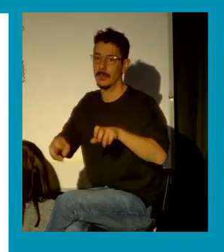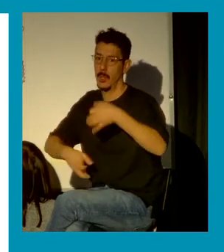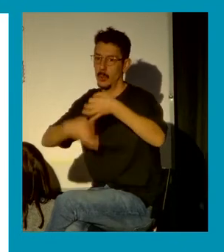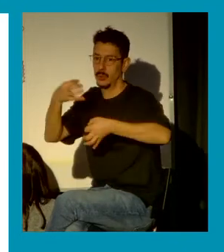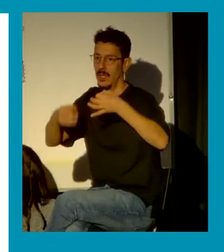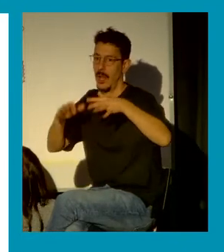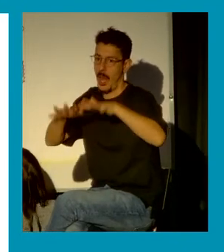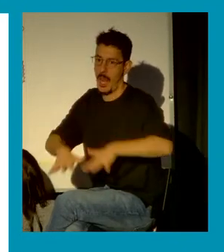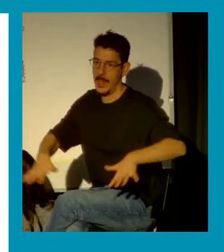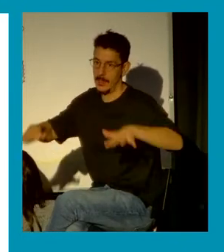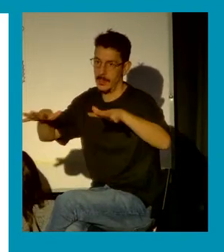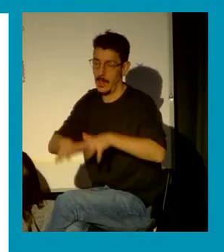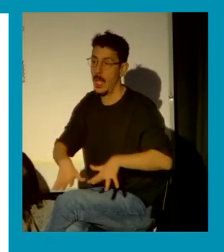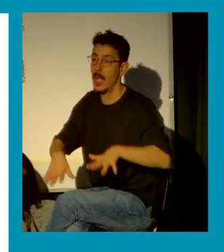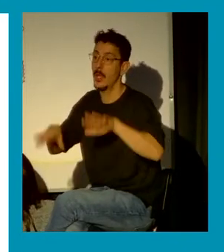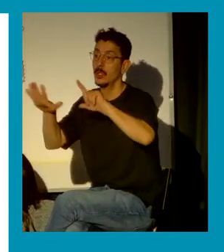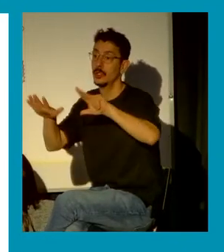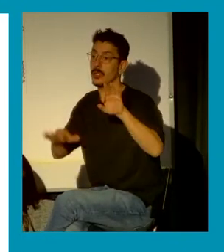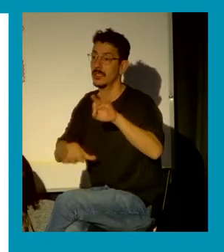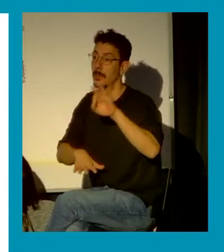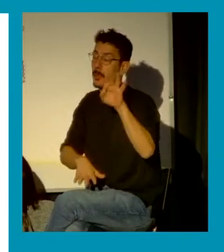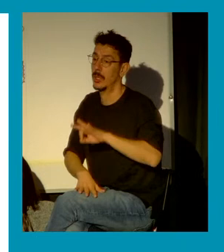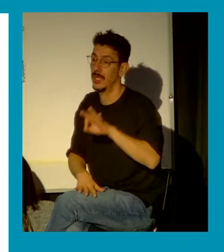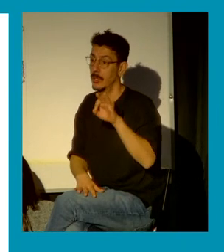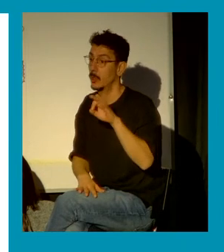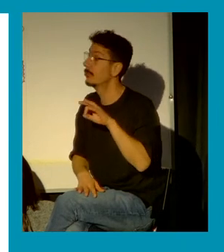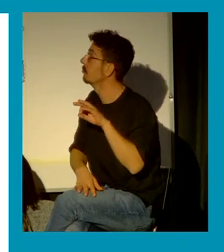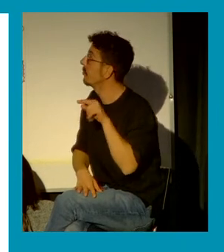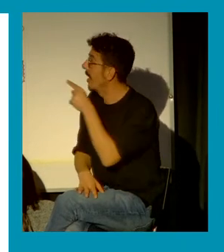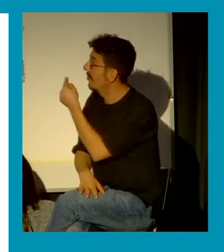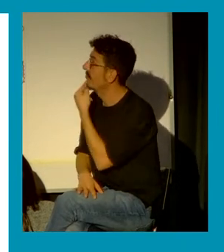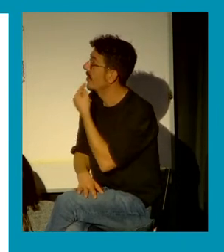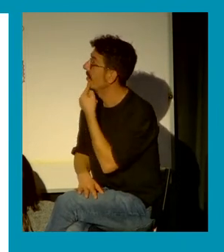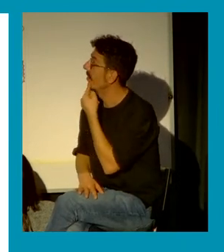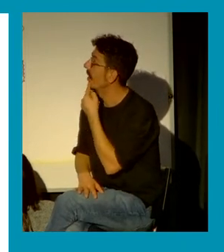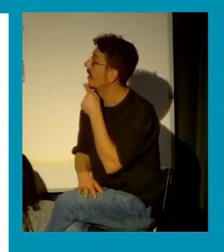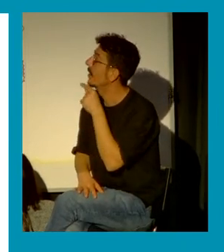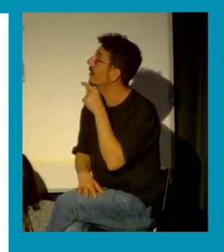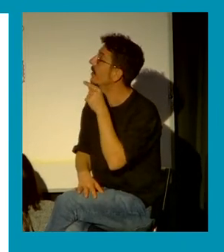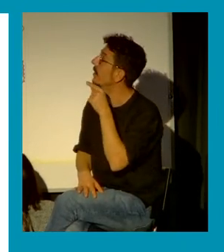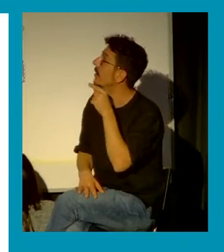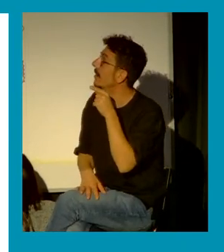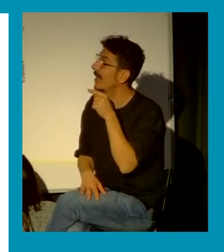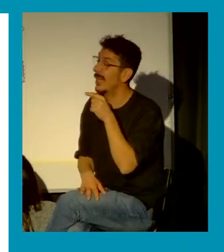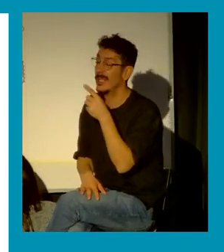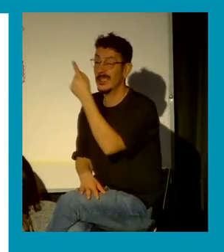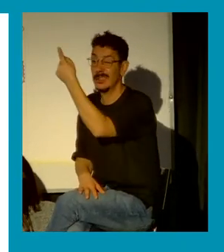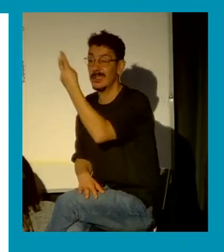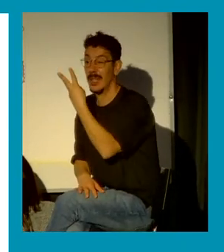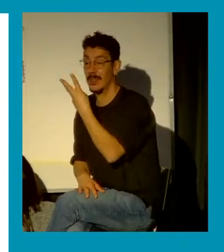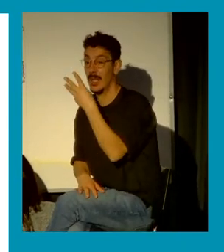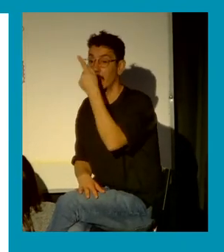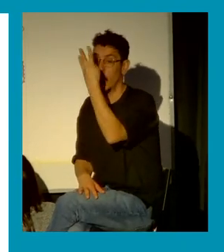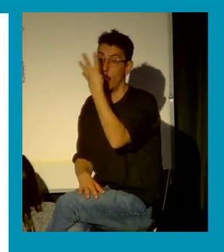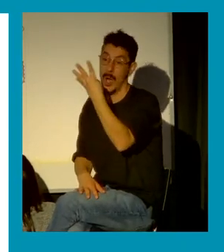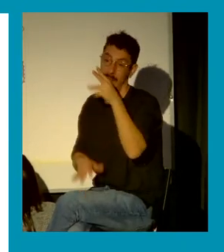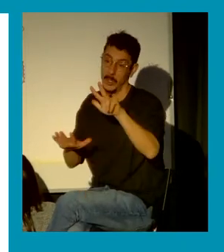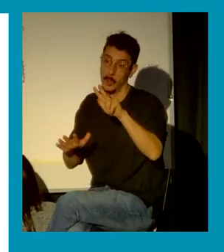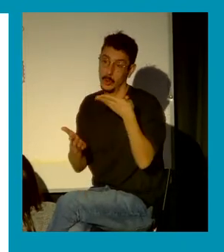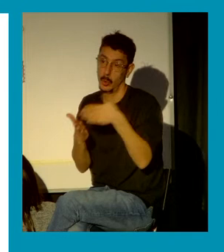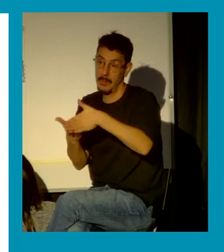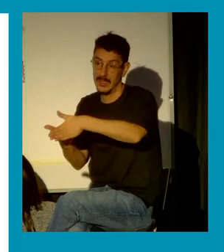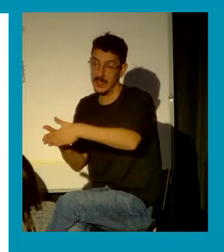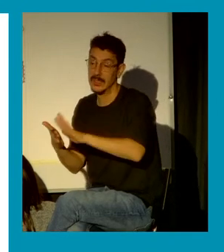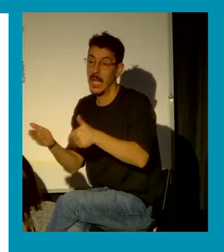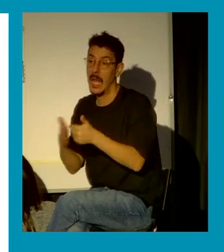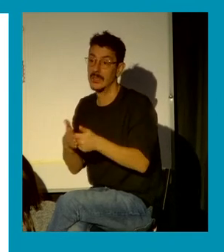en casi un 80% un 76,83 la justicia tardó entre 13 y 48 meses en resolver los asuntos